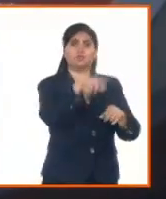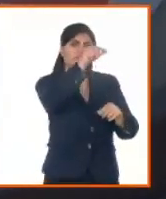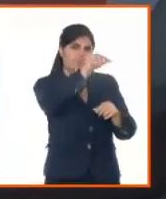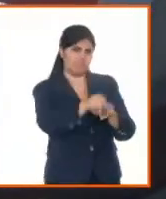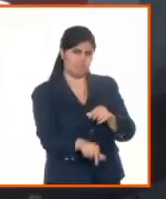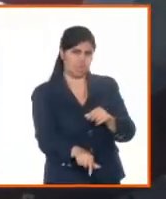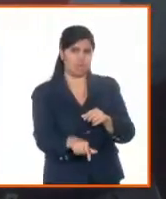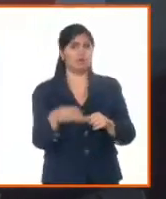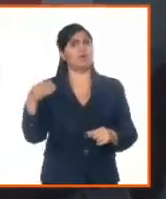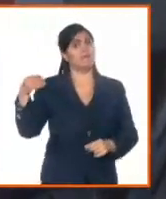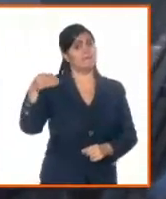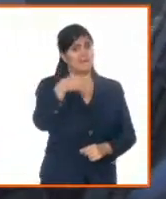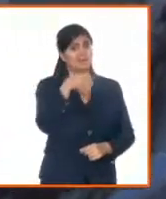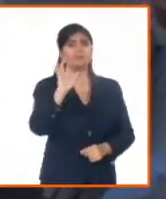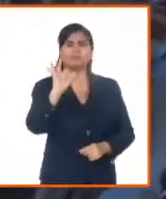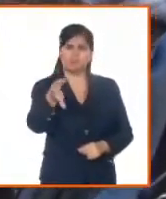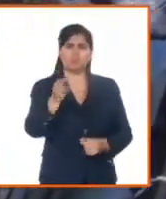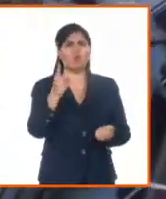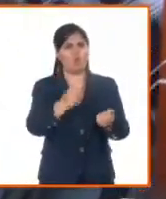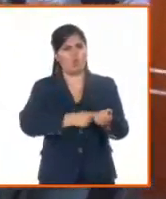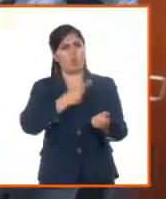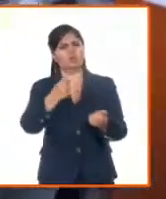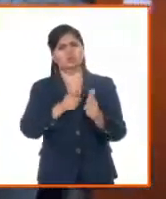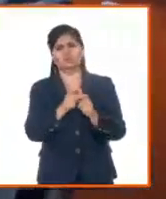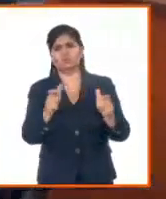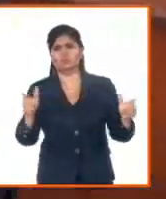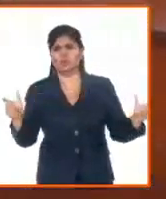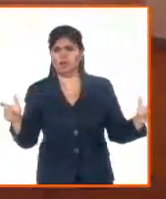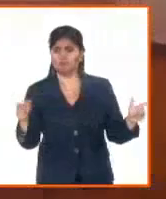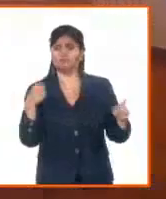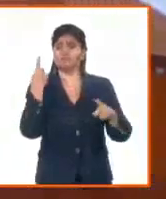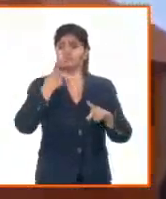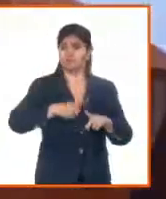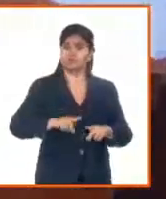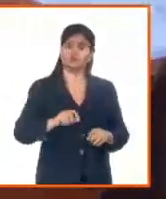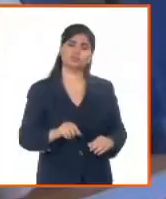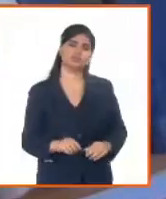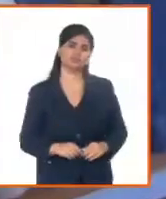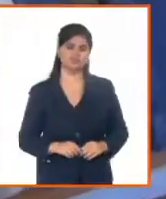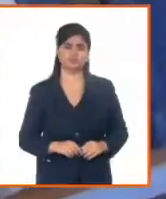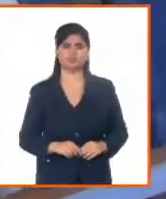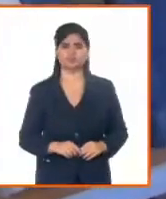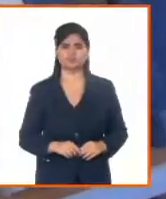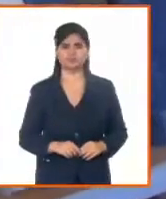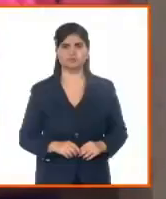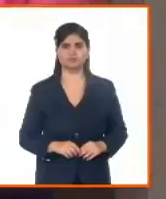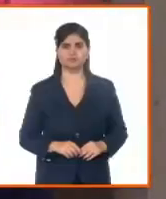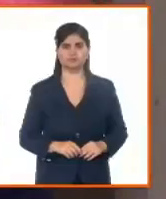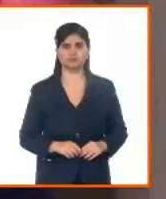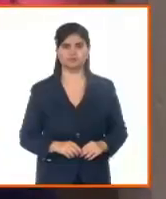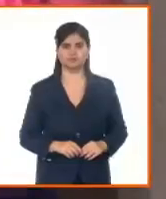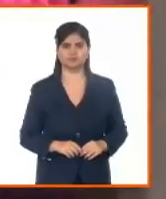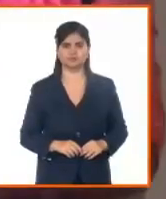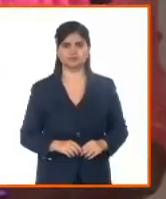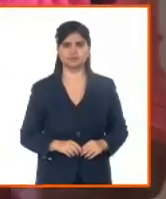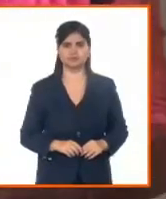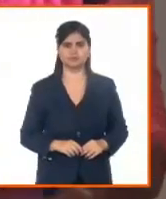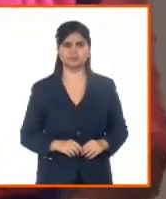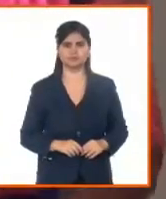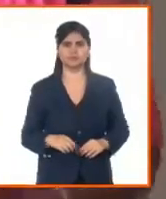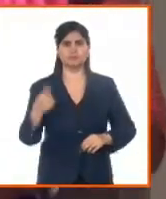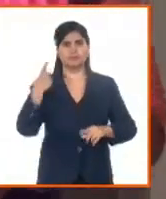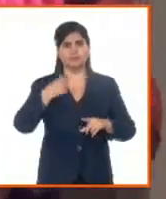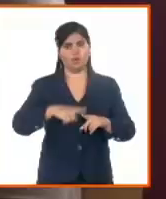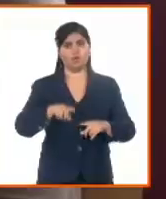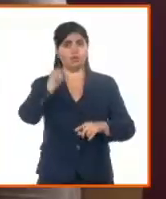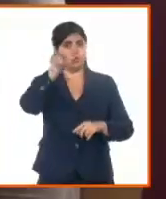que está muy recurrido, es la autorización para la obtención de pasaportes